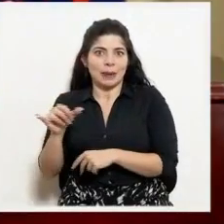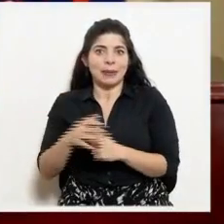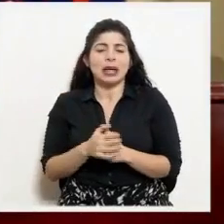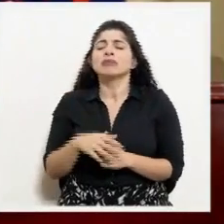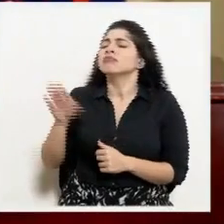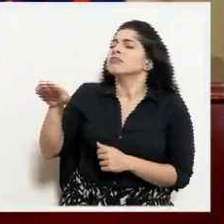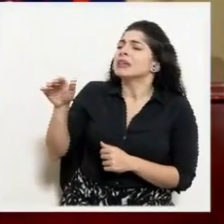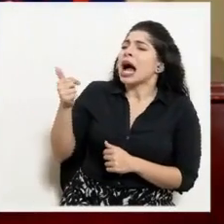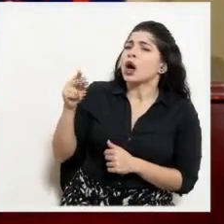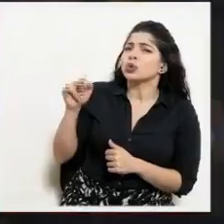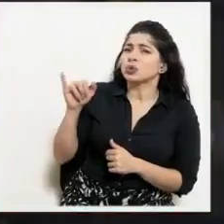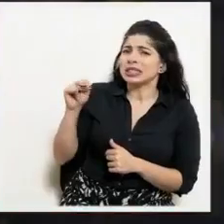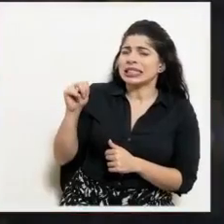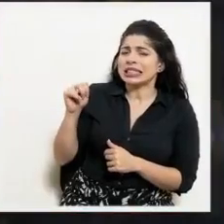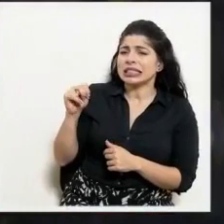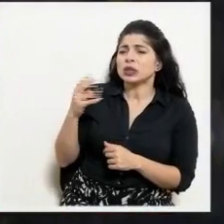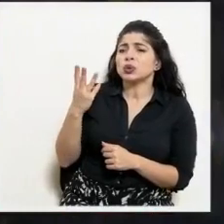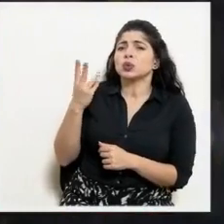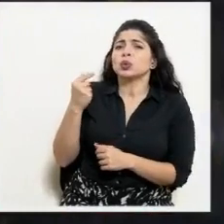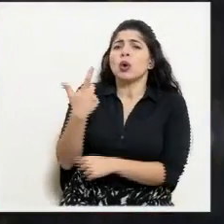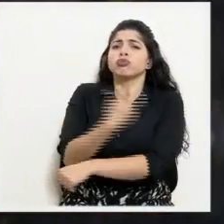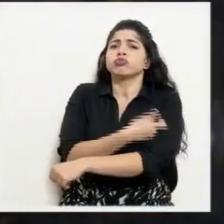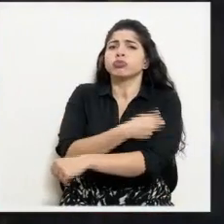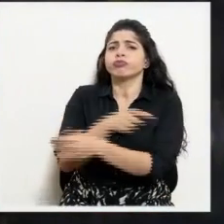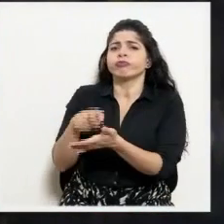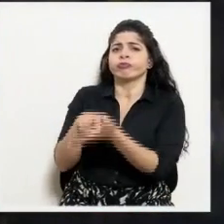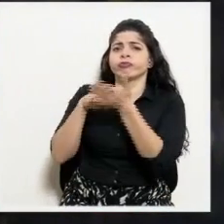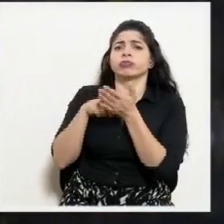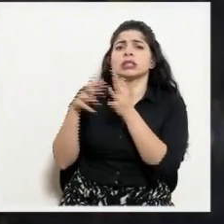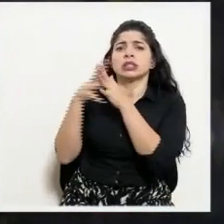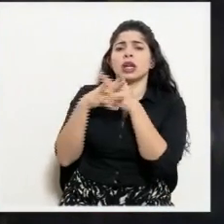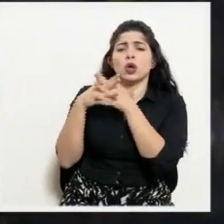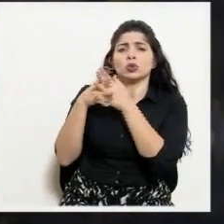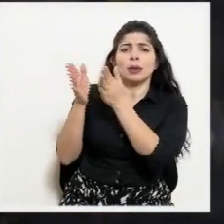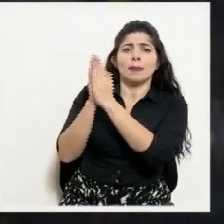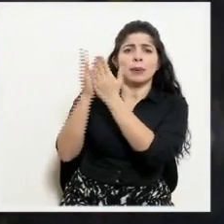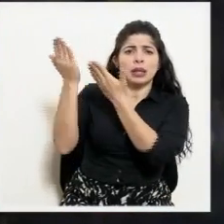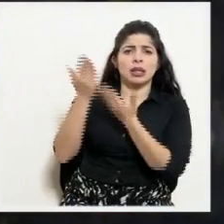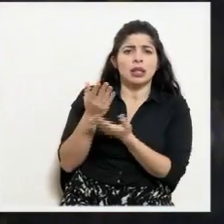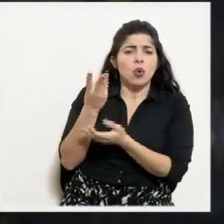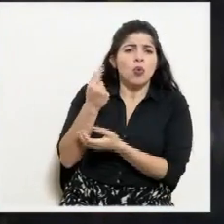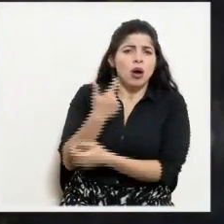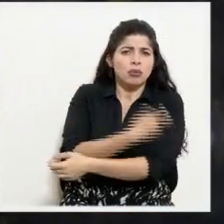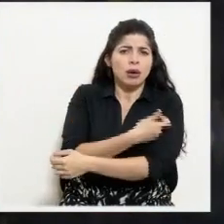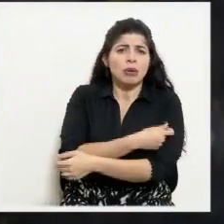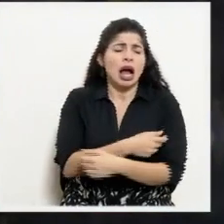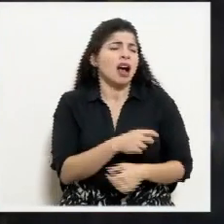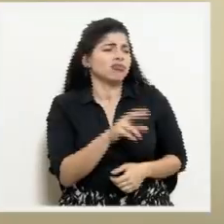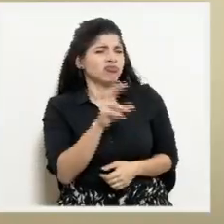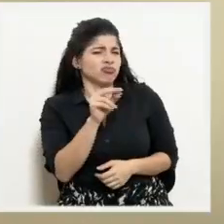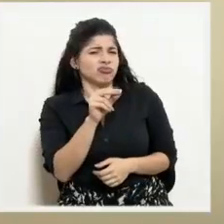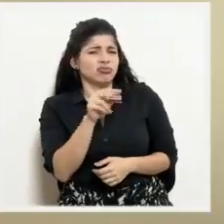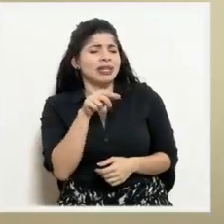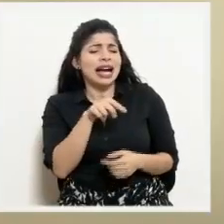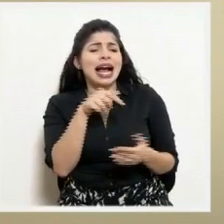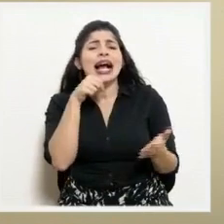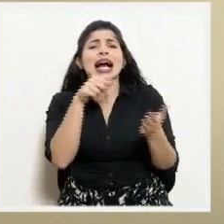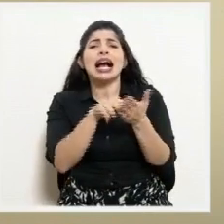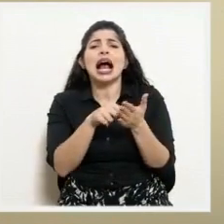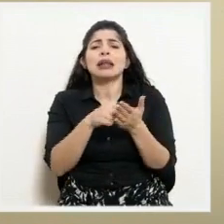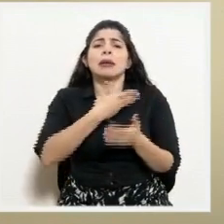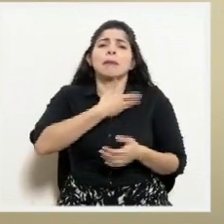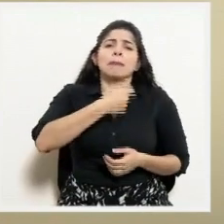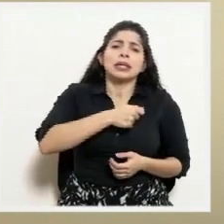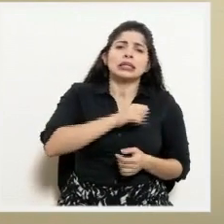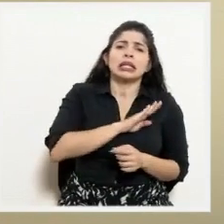número en específico de dosis que se le están pidiendo al gobierno en los Estados Unidos? No, no, ese tipo de cartas, una carta entre